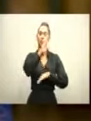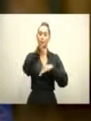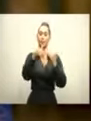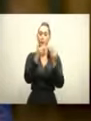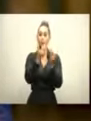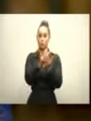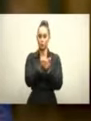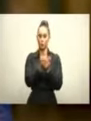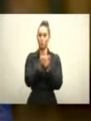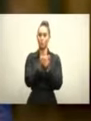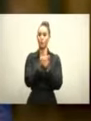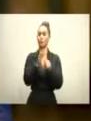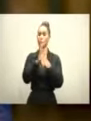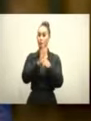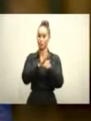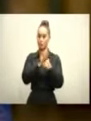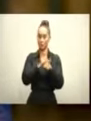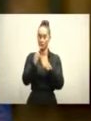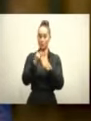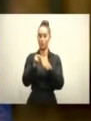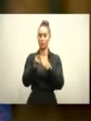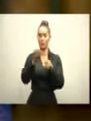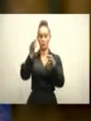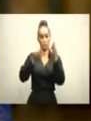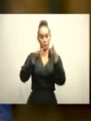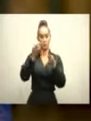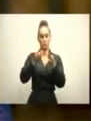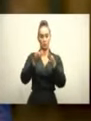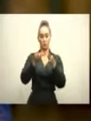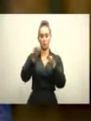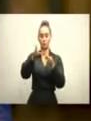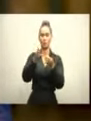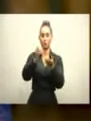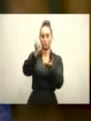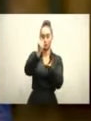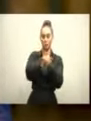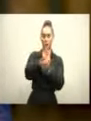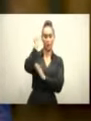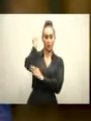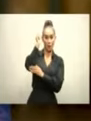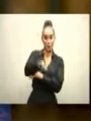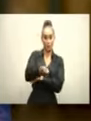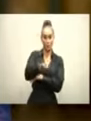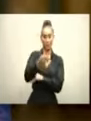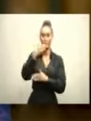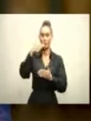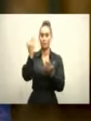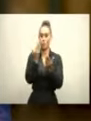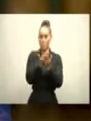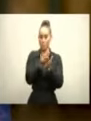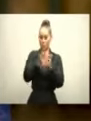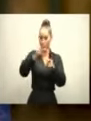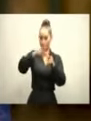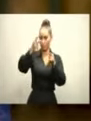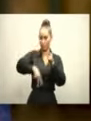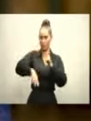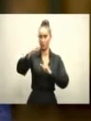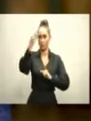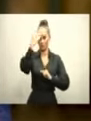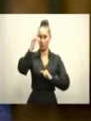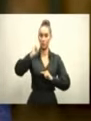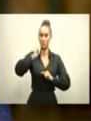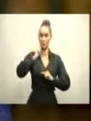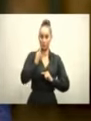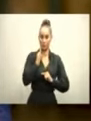consultoría jurídica a contratar de manera inmediata abogados idóneos para que representen los intereses del Estado en las